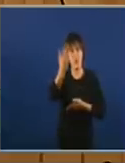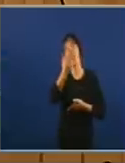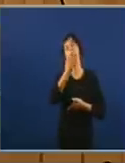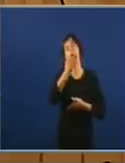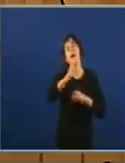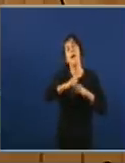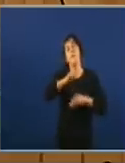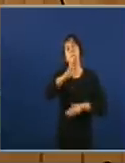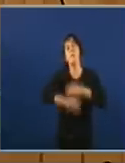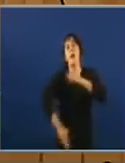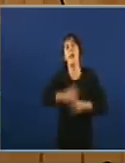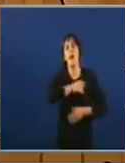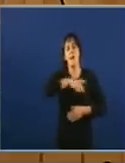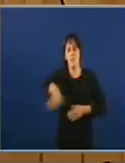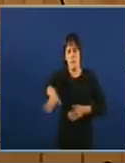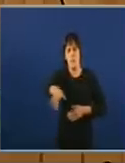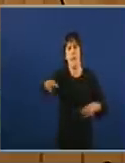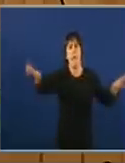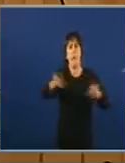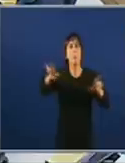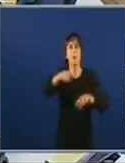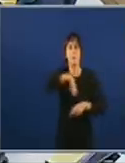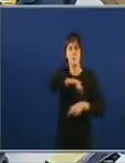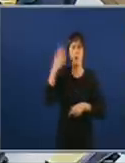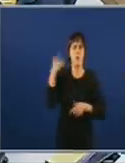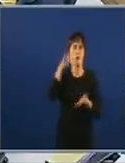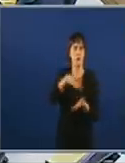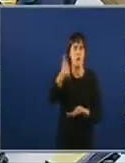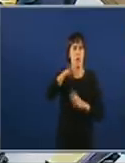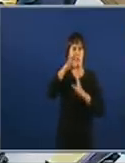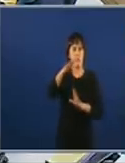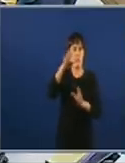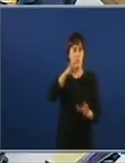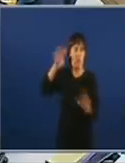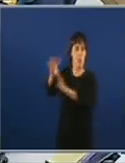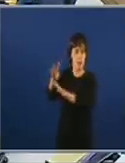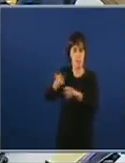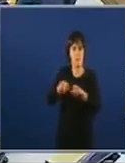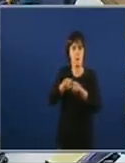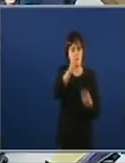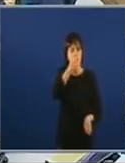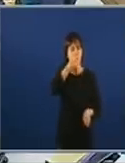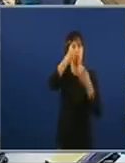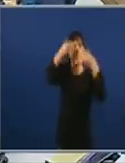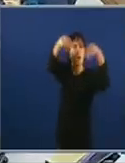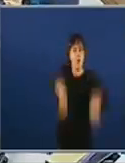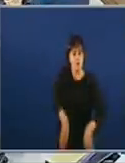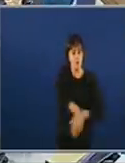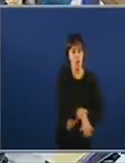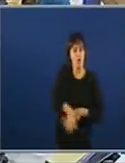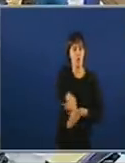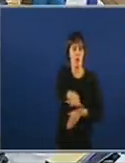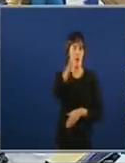Televisión Española, unha reportaxe emitida xa hai ven anos. Narra a dicotomía na Vilanova da